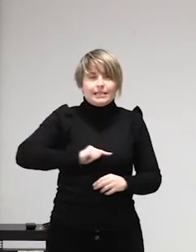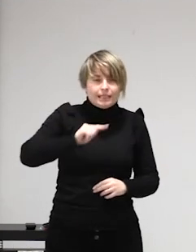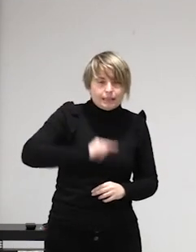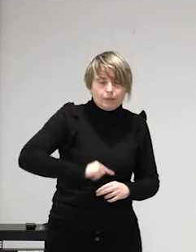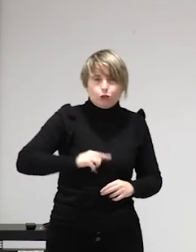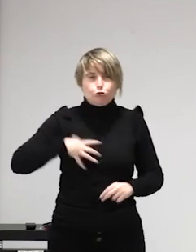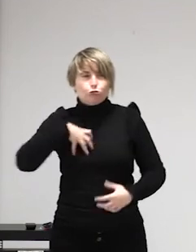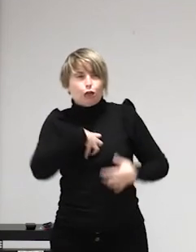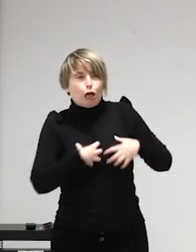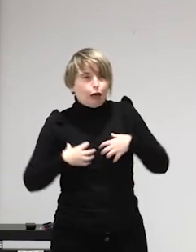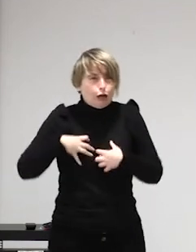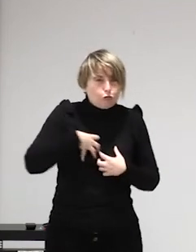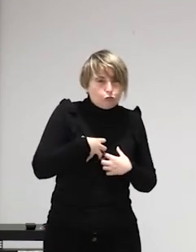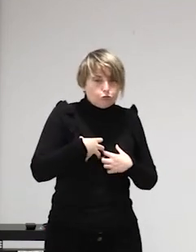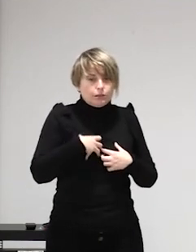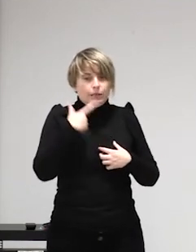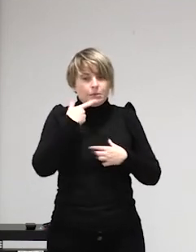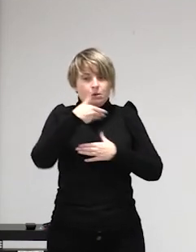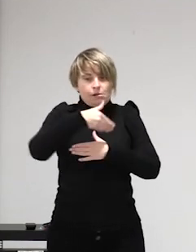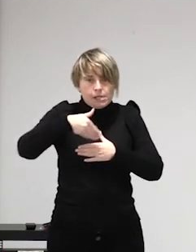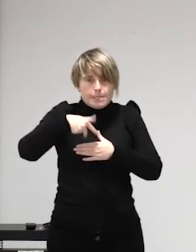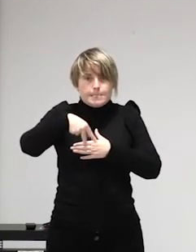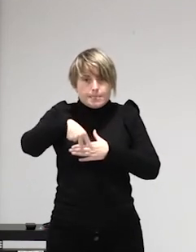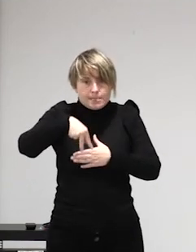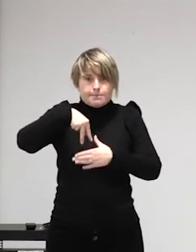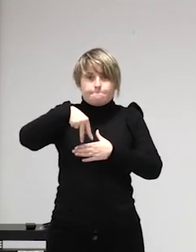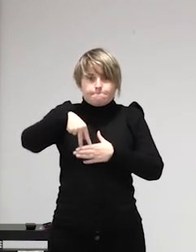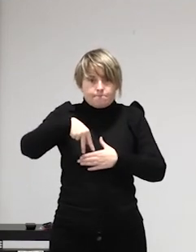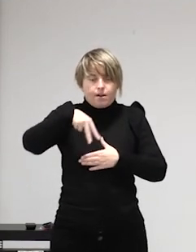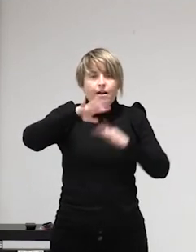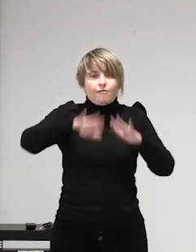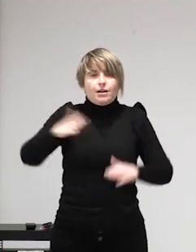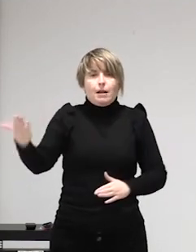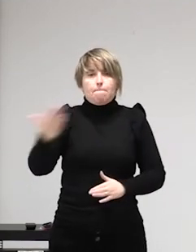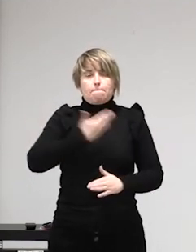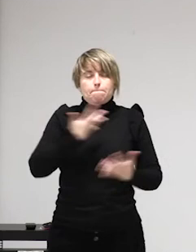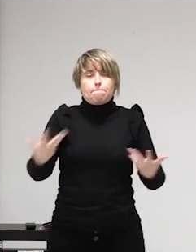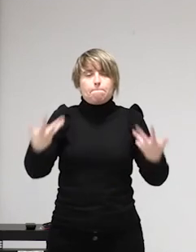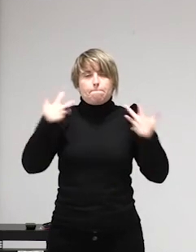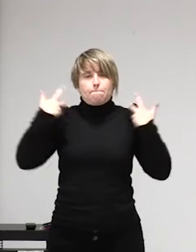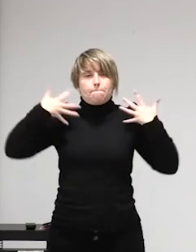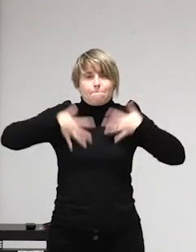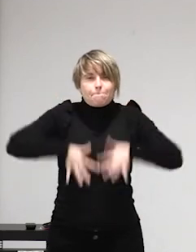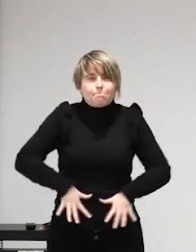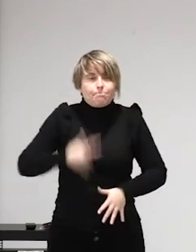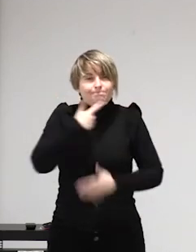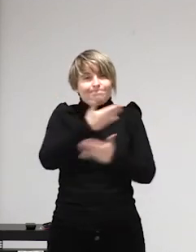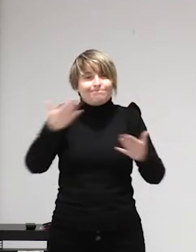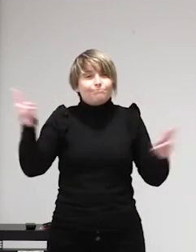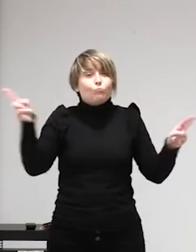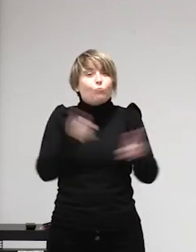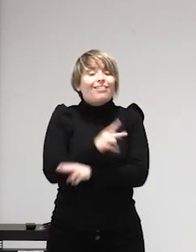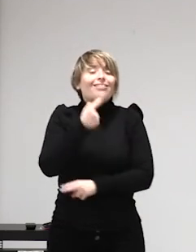realmente estuviéramos en un estado de bienestar ya veríais como se reduciría el número de personas dentro de la prostitución